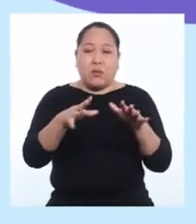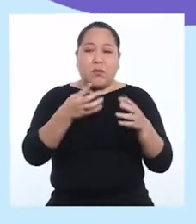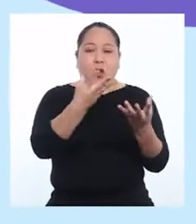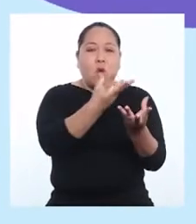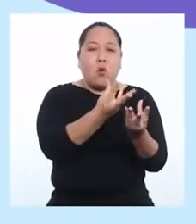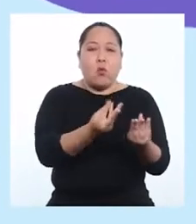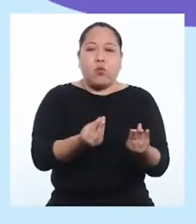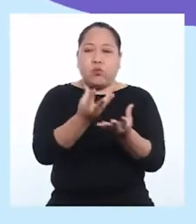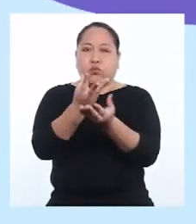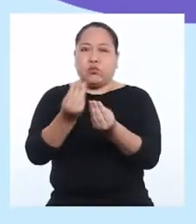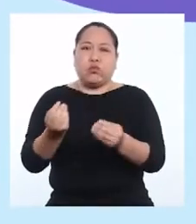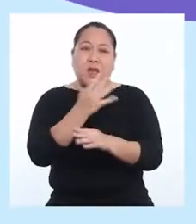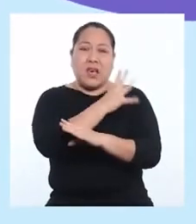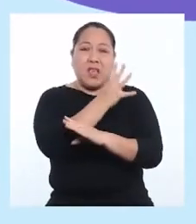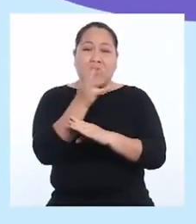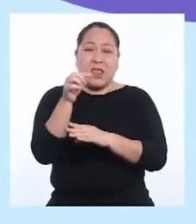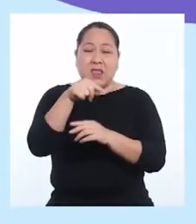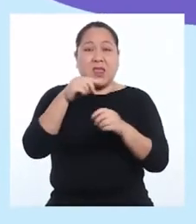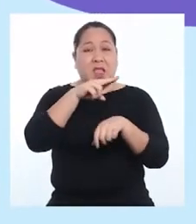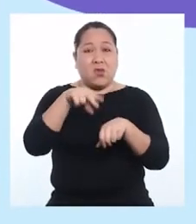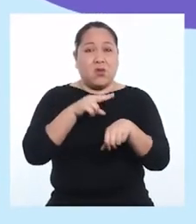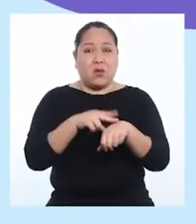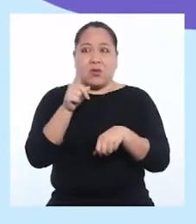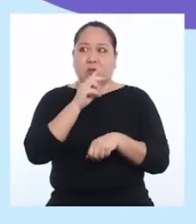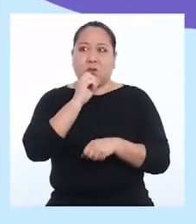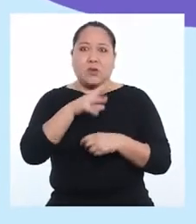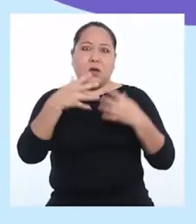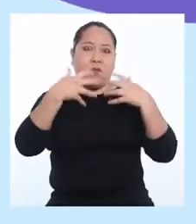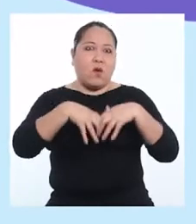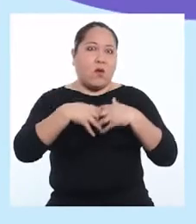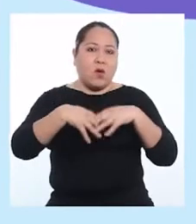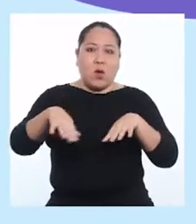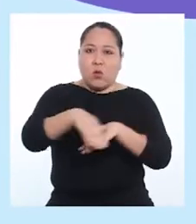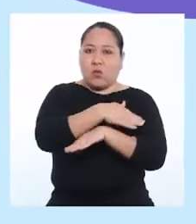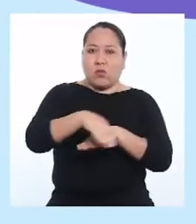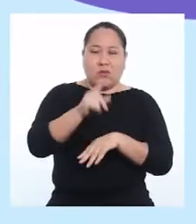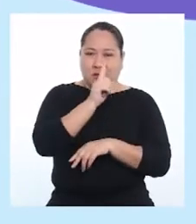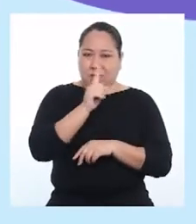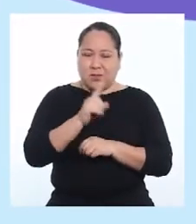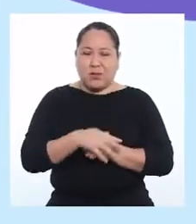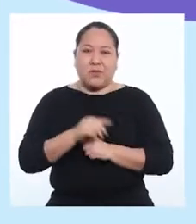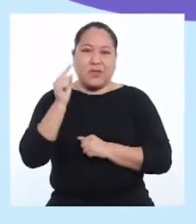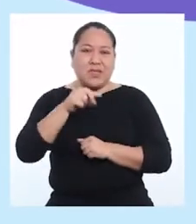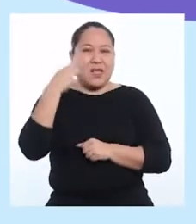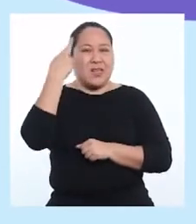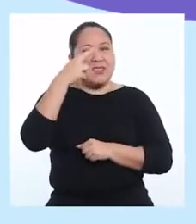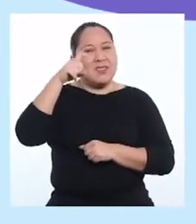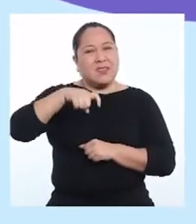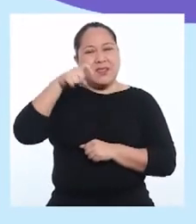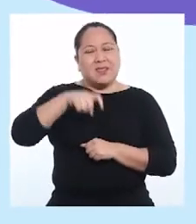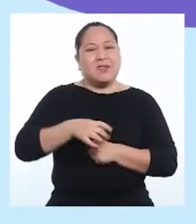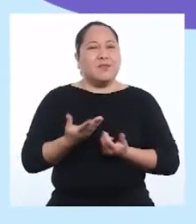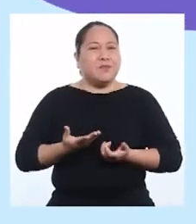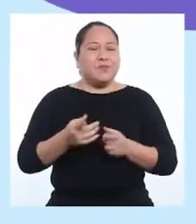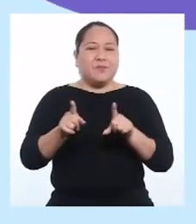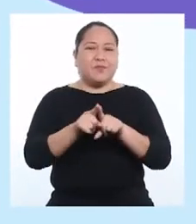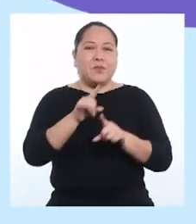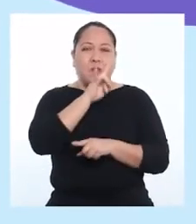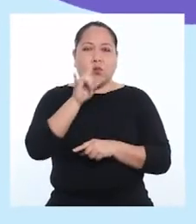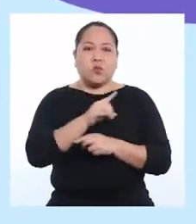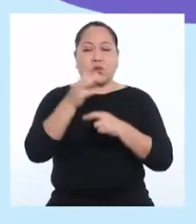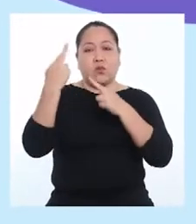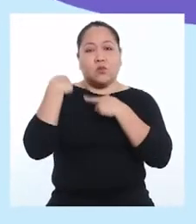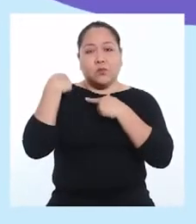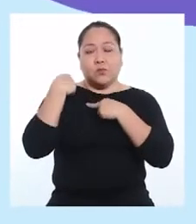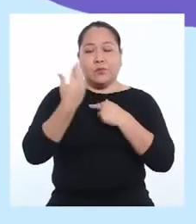disminuyendo las zonas naturales. Y eso que no estamos hablando de fábricas y autopistas. Por ello, siempre es necesario tener un